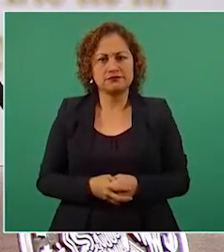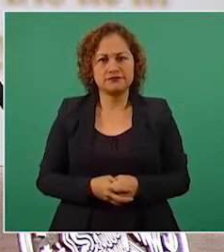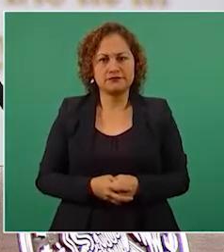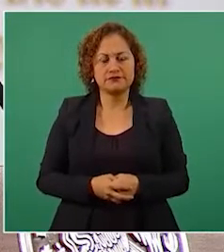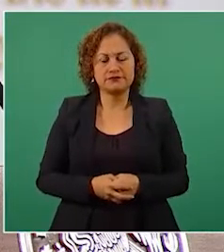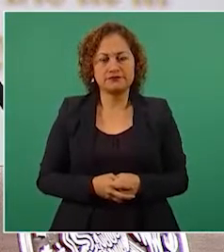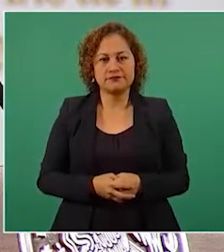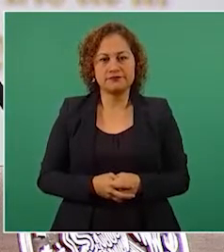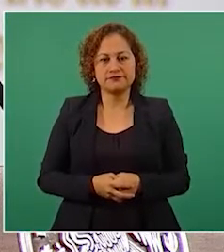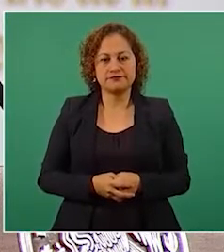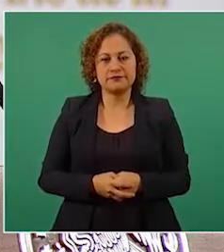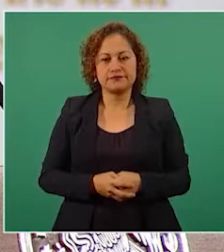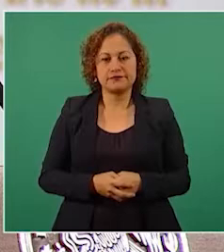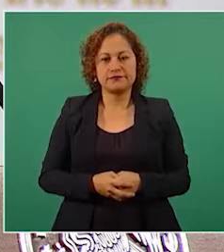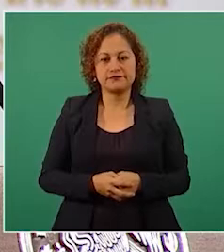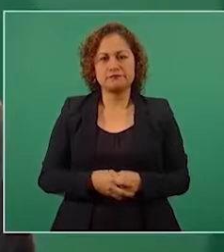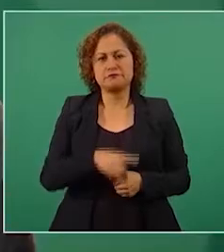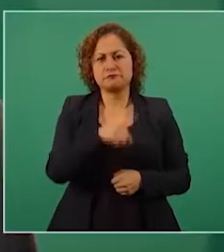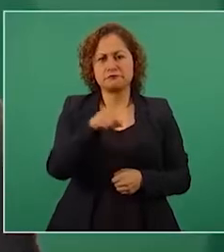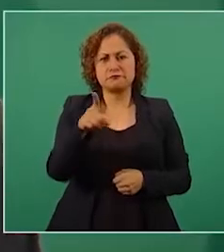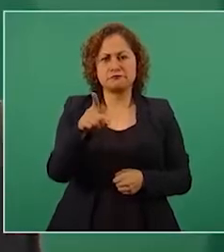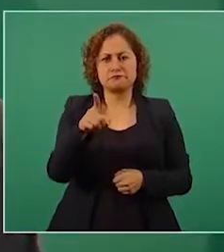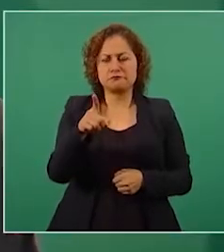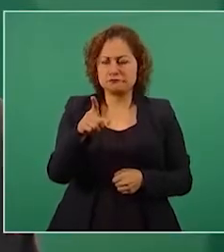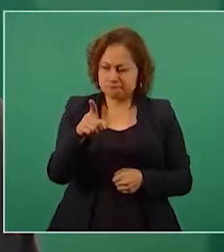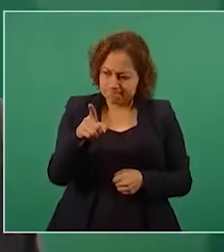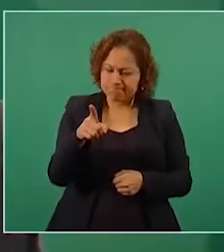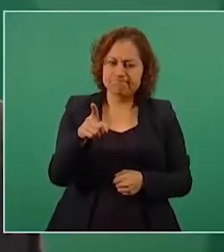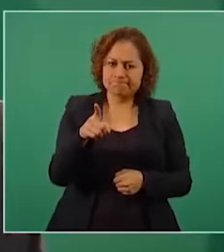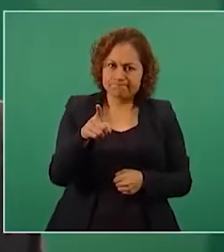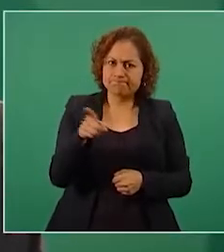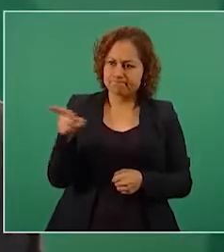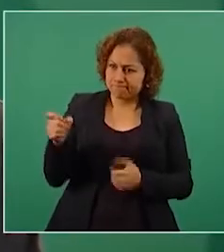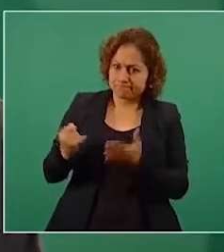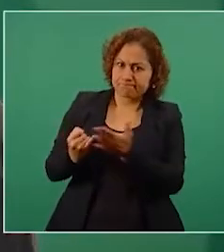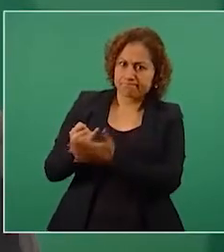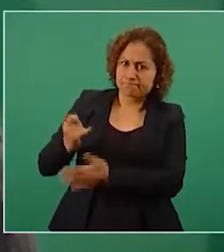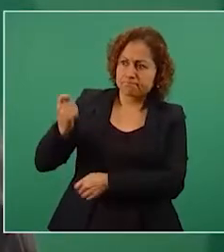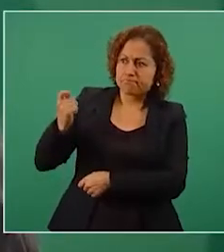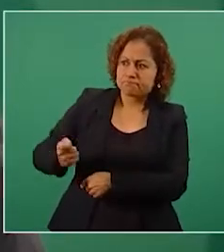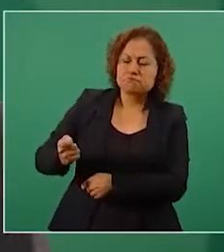aceptar el resultado,